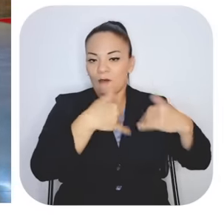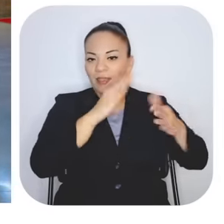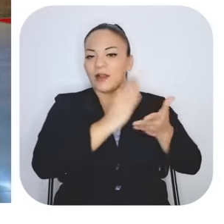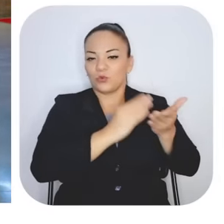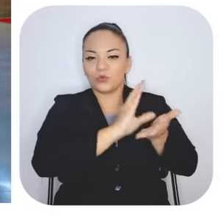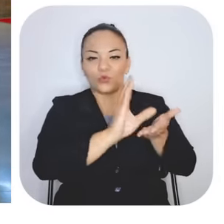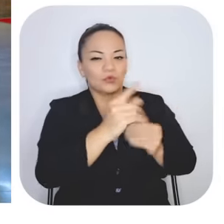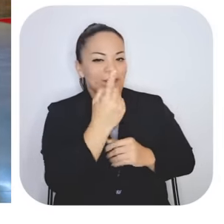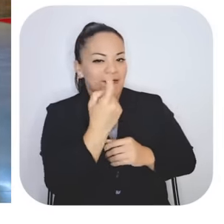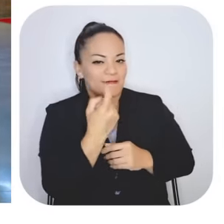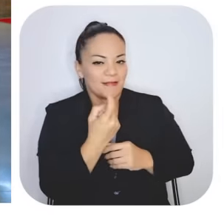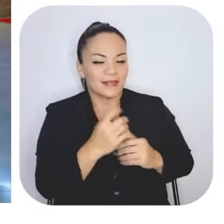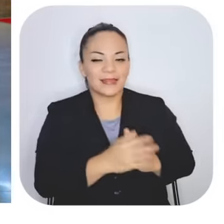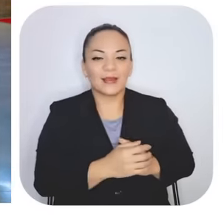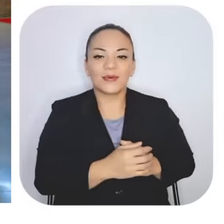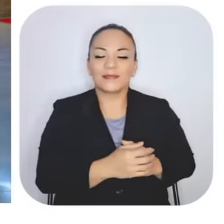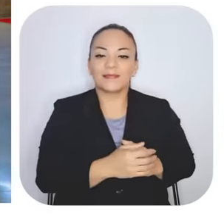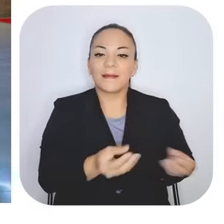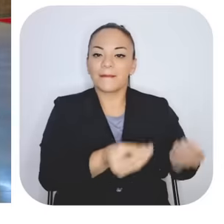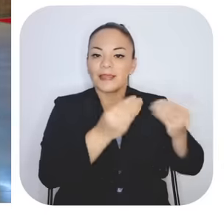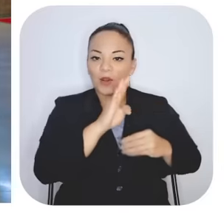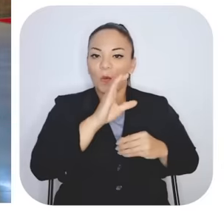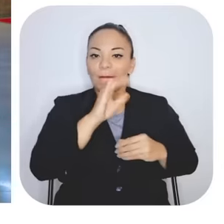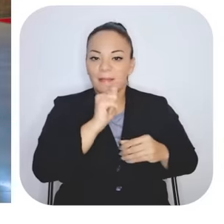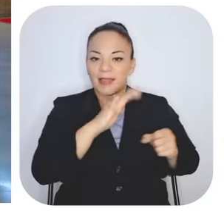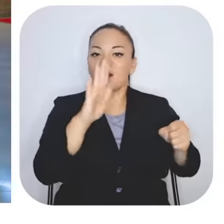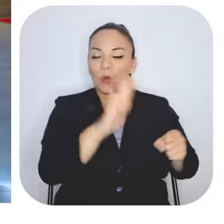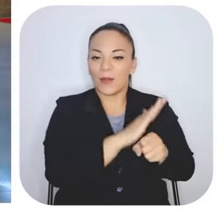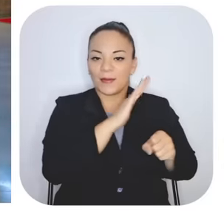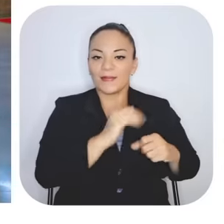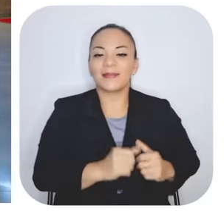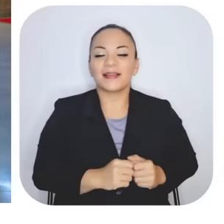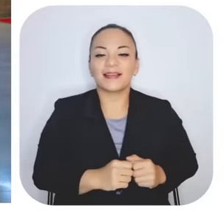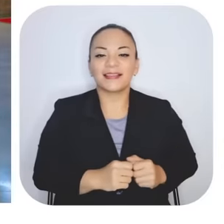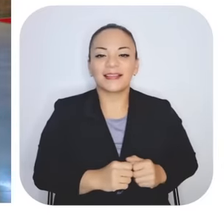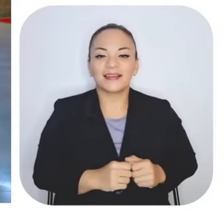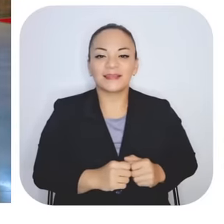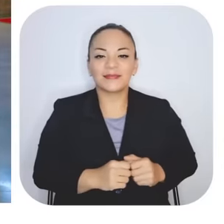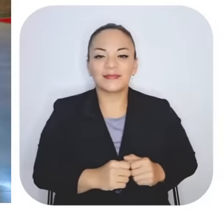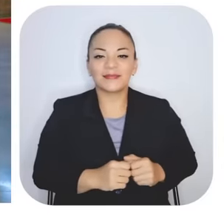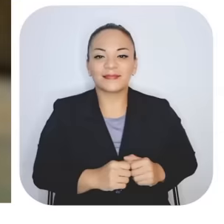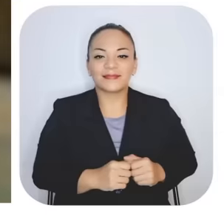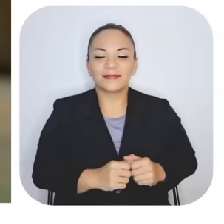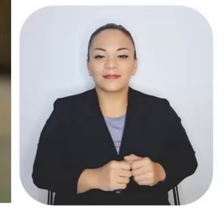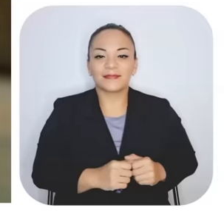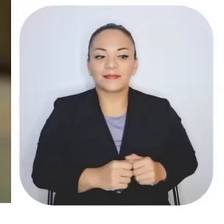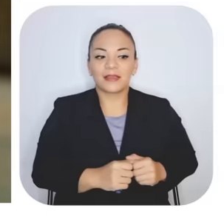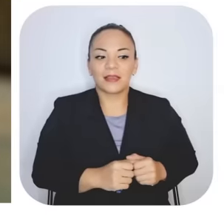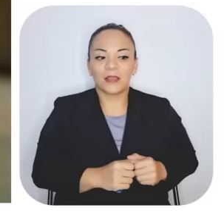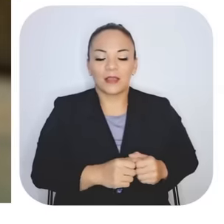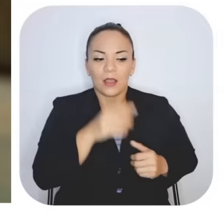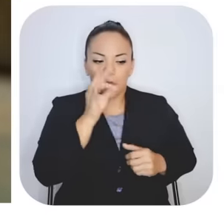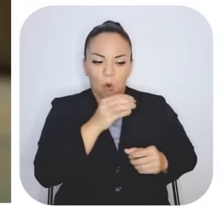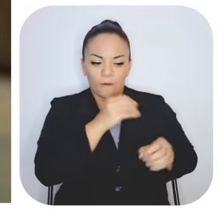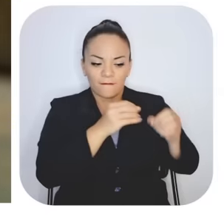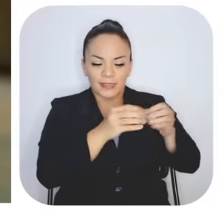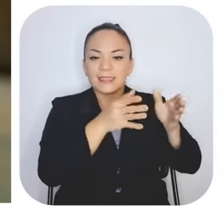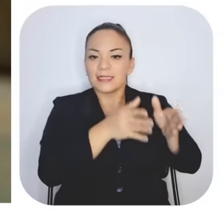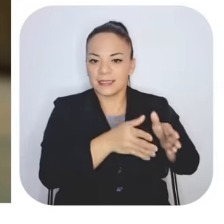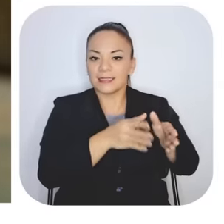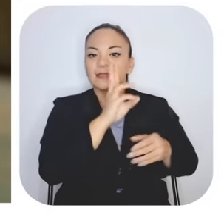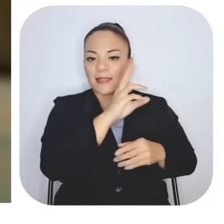tenía cursos que terminar. Me dieron con un beca completo, que creo que era el oficinista que me dieron muchos,